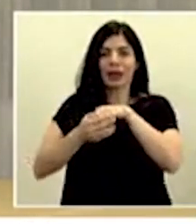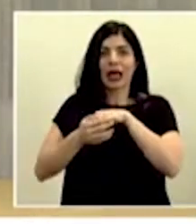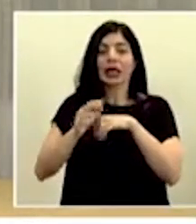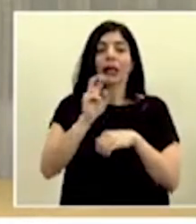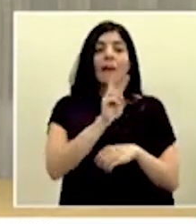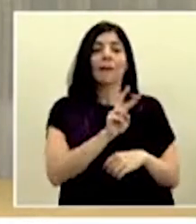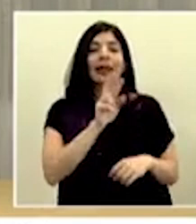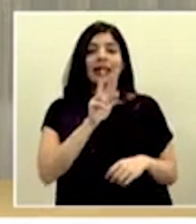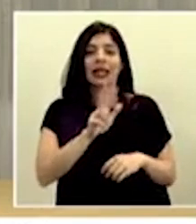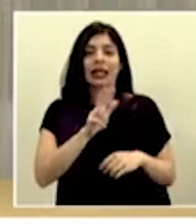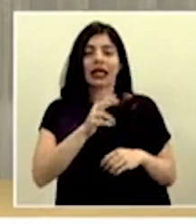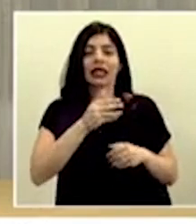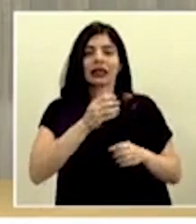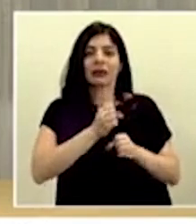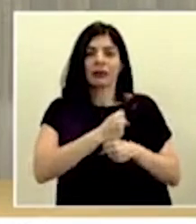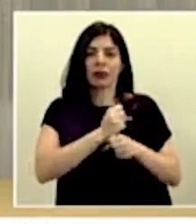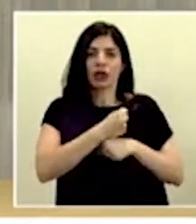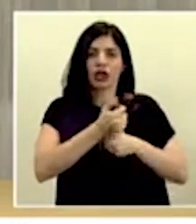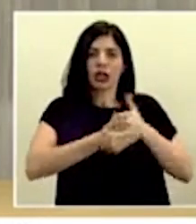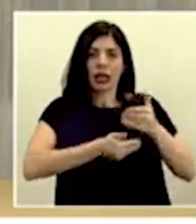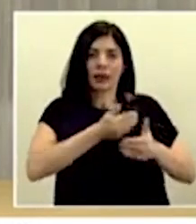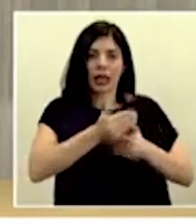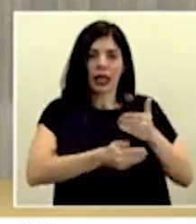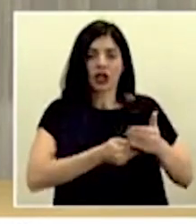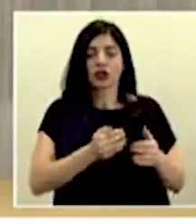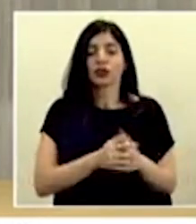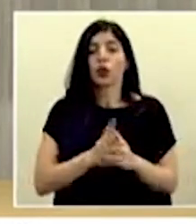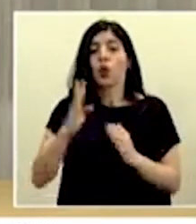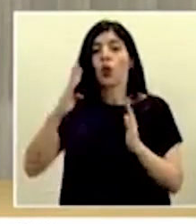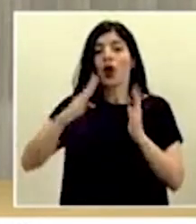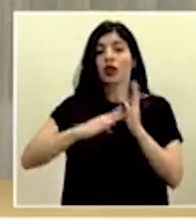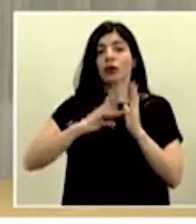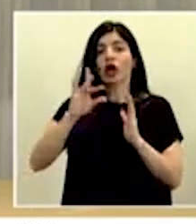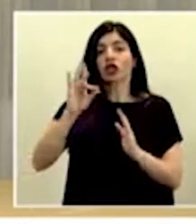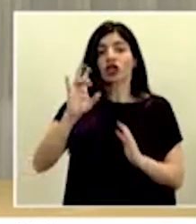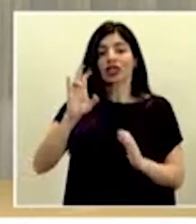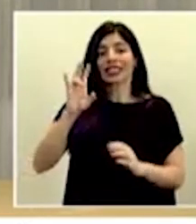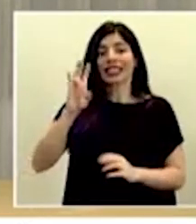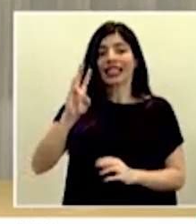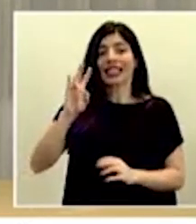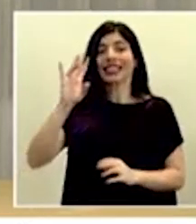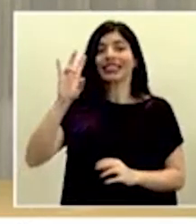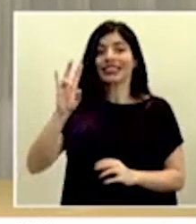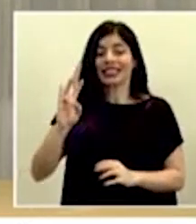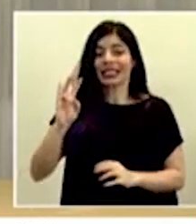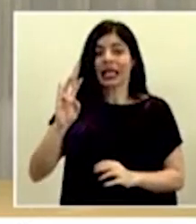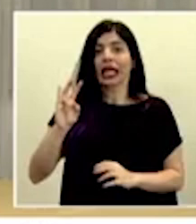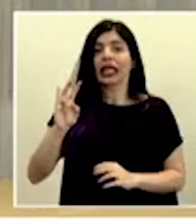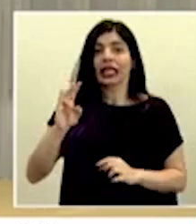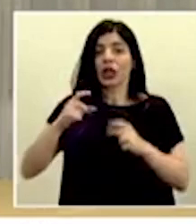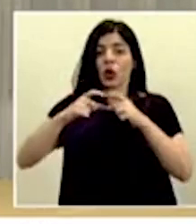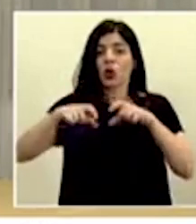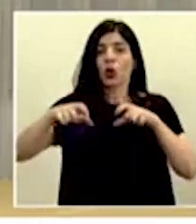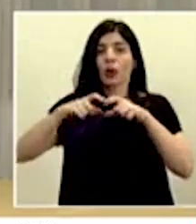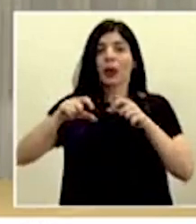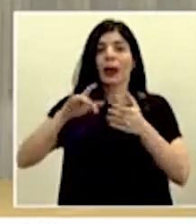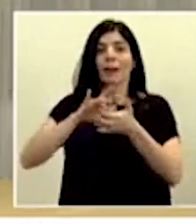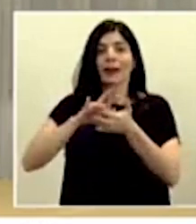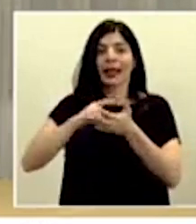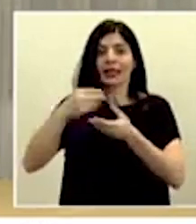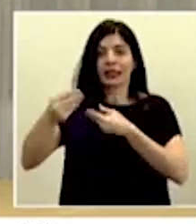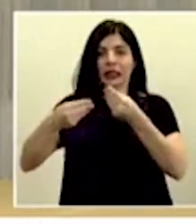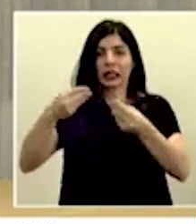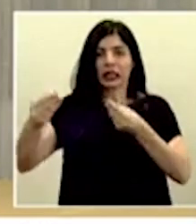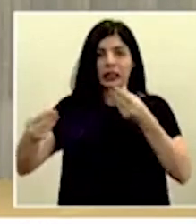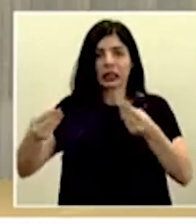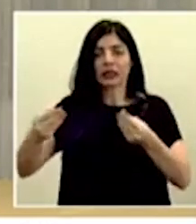23 procedimientos. Se despacharon 4,877 cupones de medicamentos